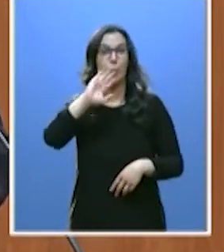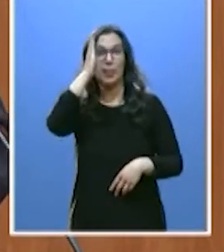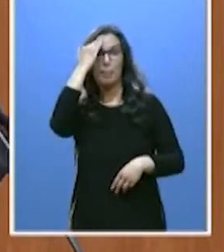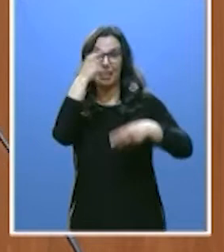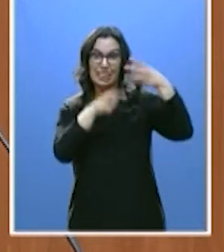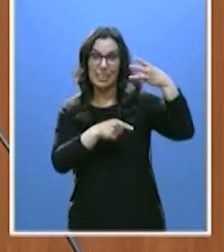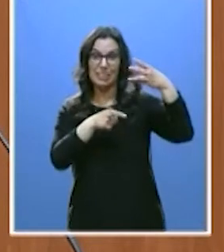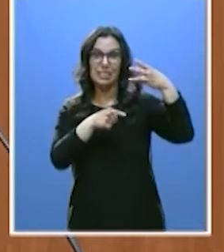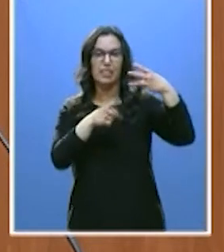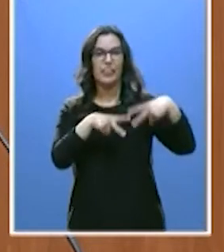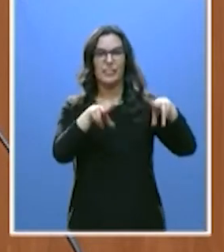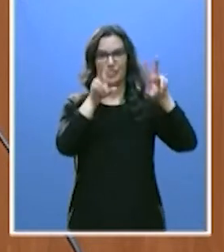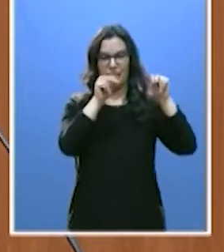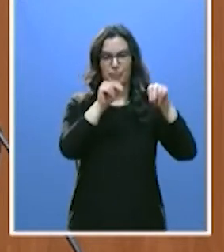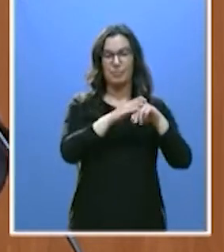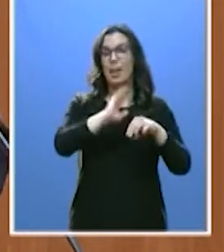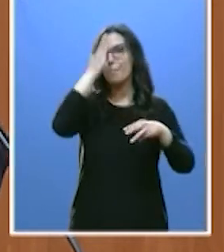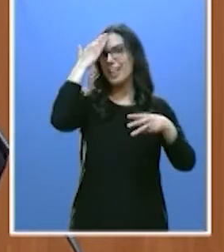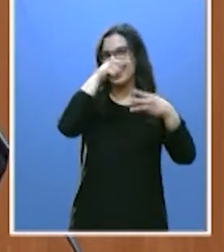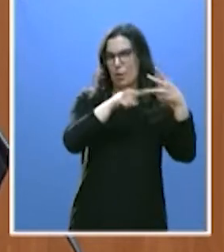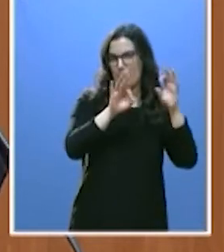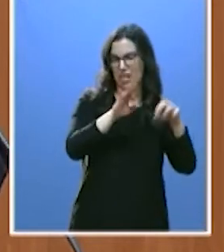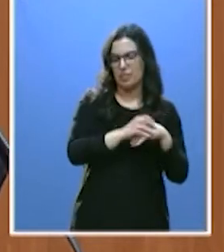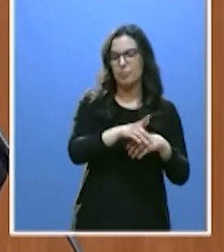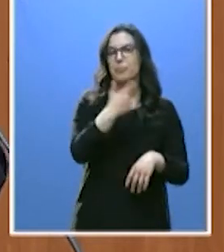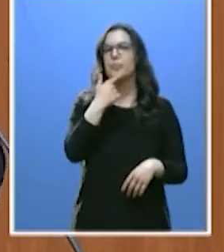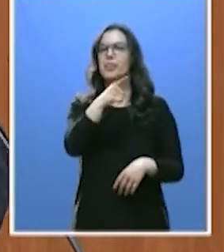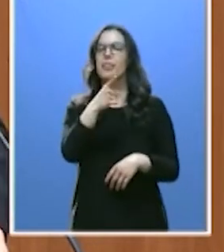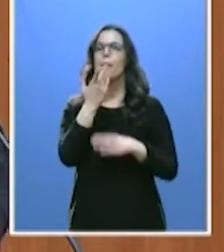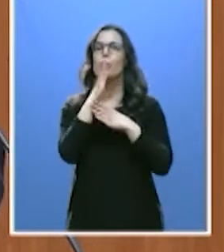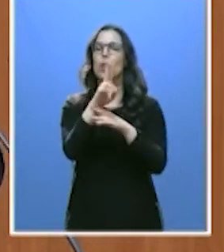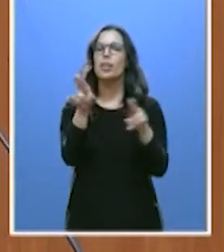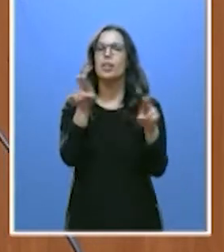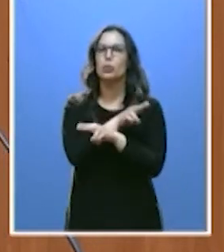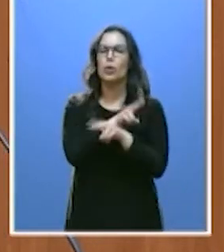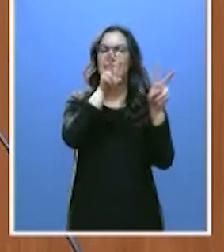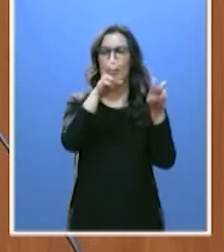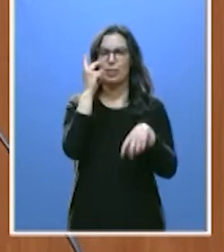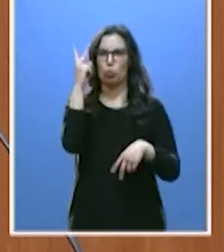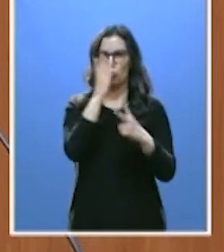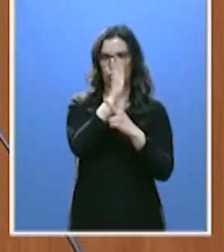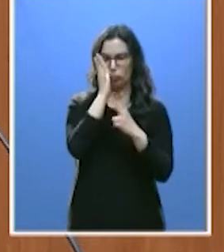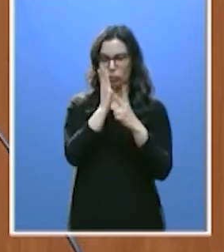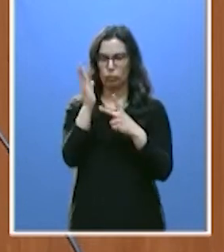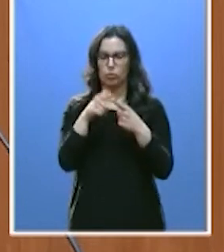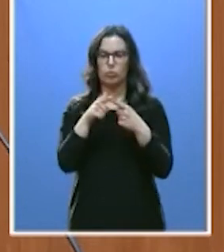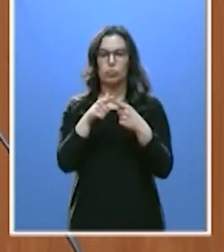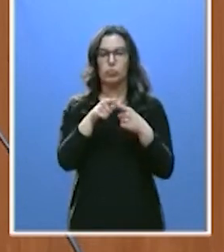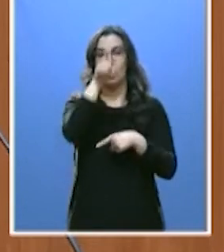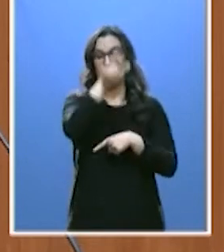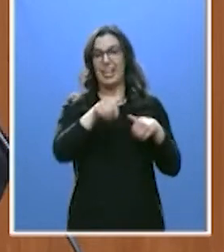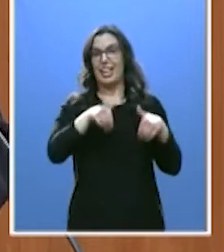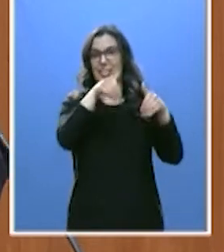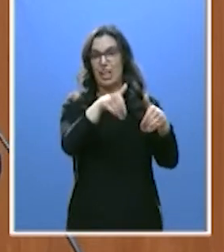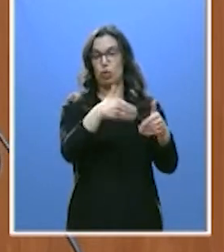ahora con las secundarias. La moción de censura tiene dos asuntos a considerar. La fiabilidad del candidato